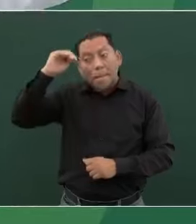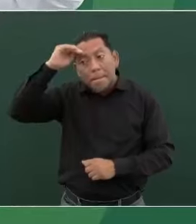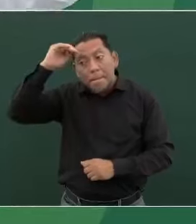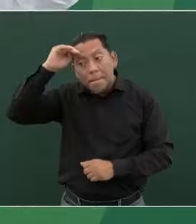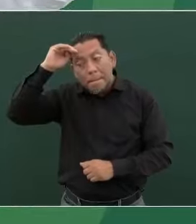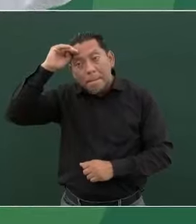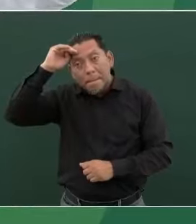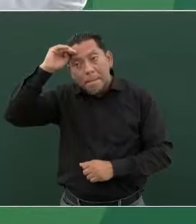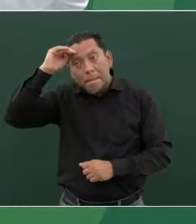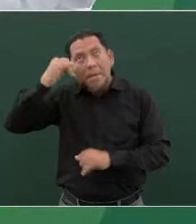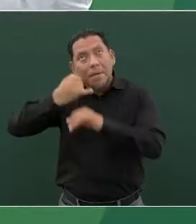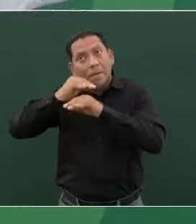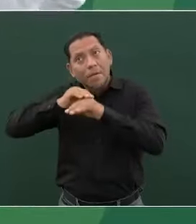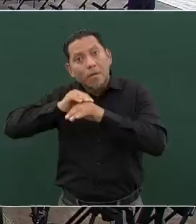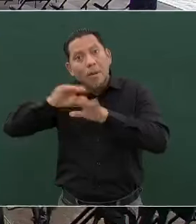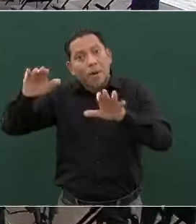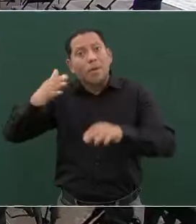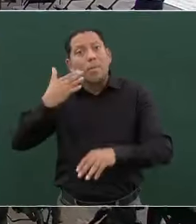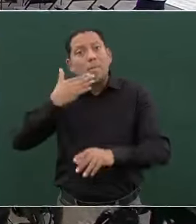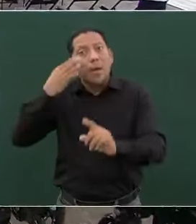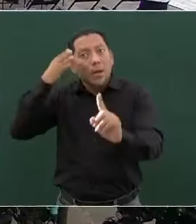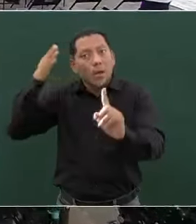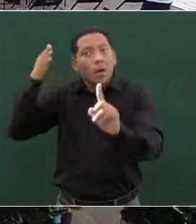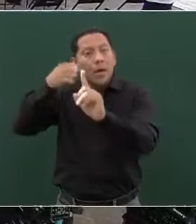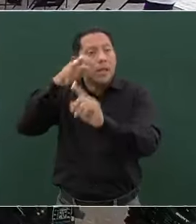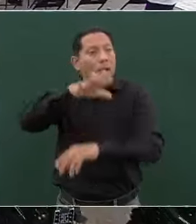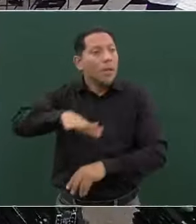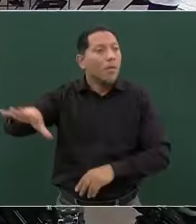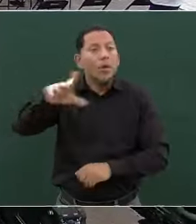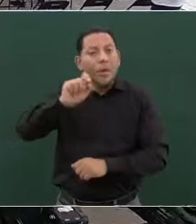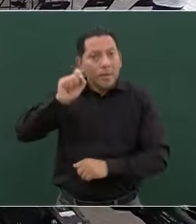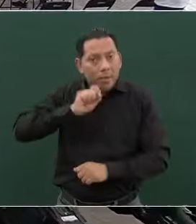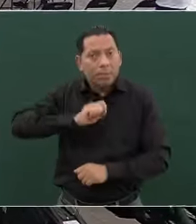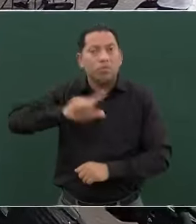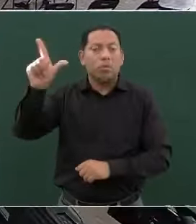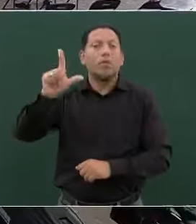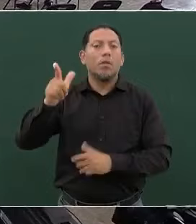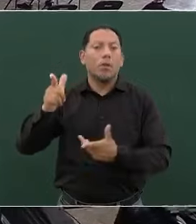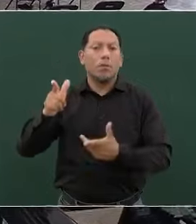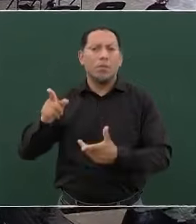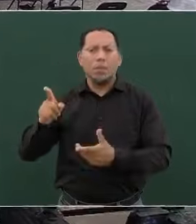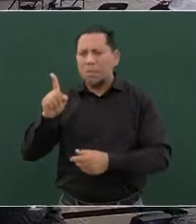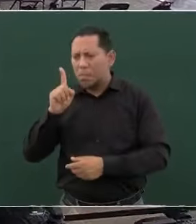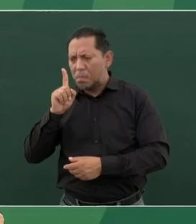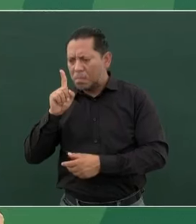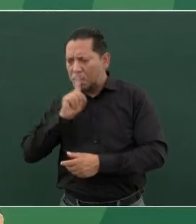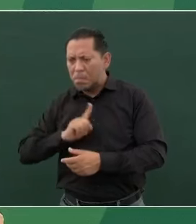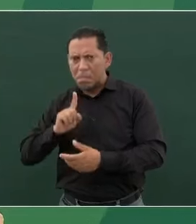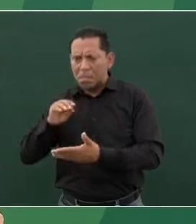en informar con objetividad, con profesionalismo, no calumniar,